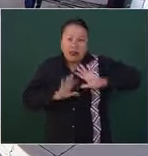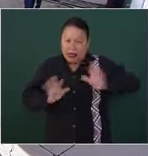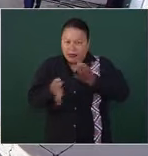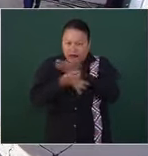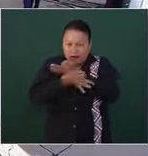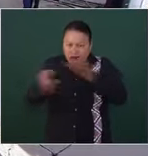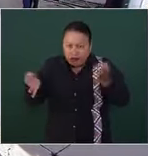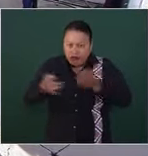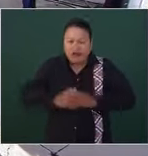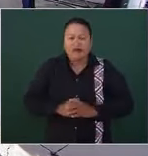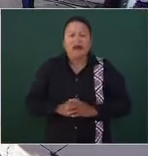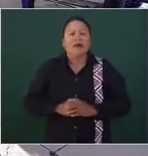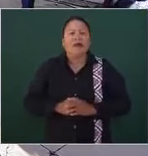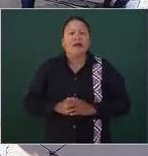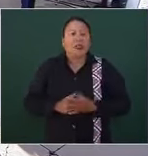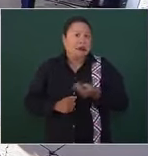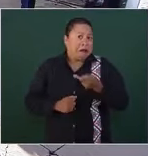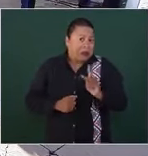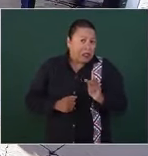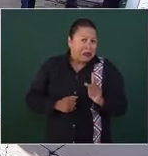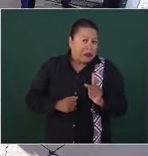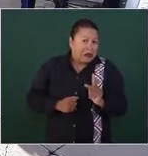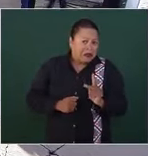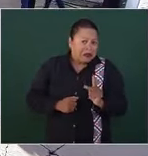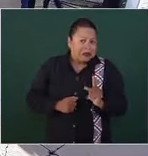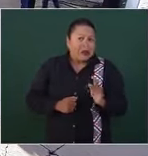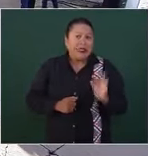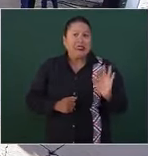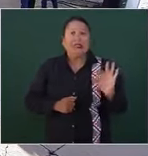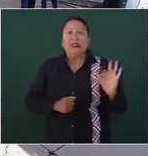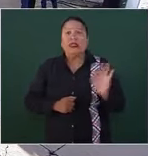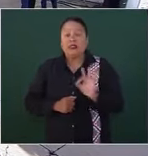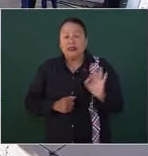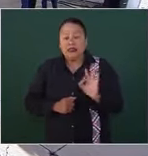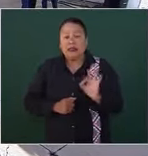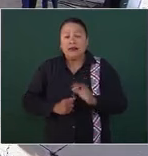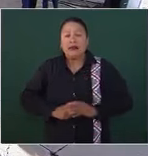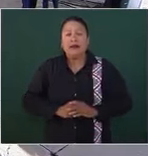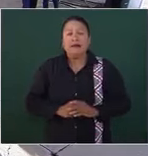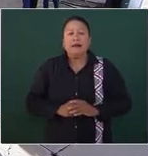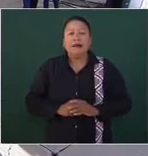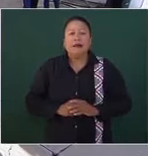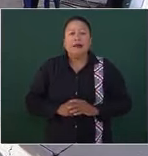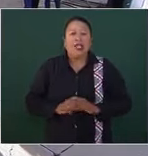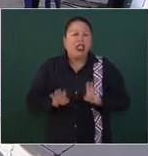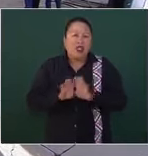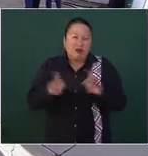pero podría, en términos generales,